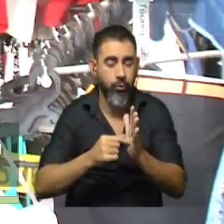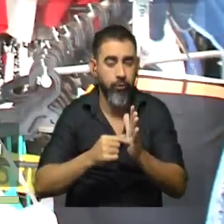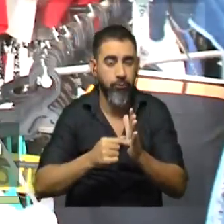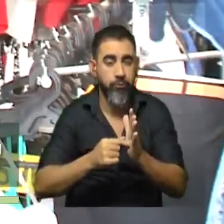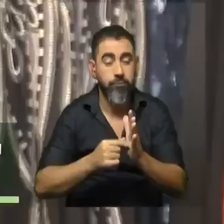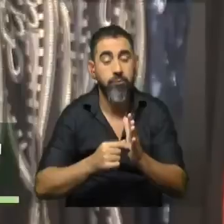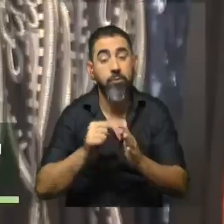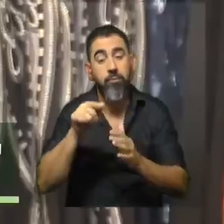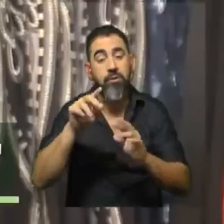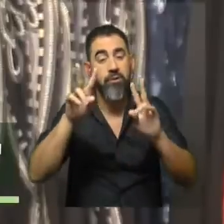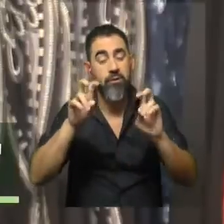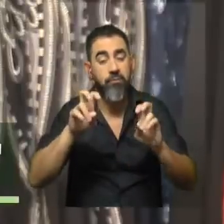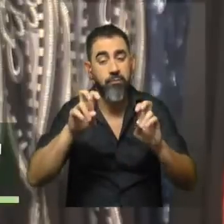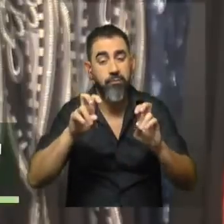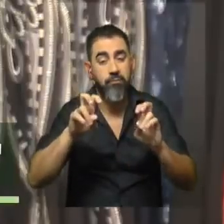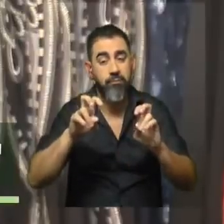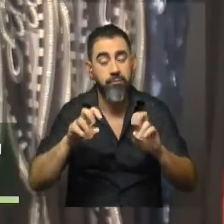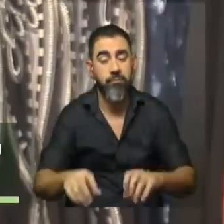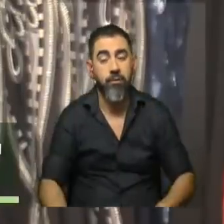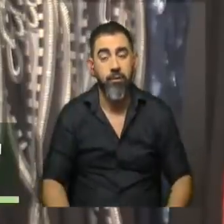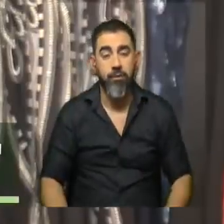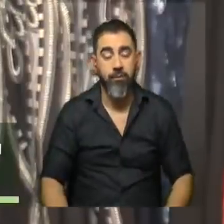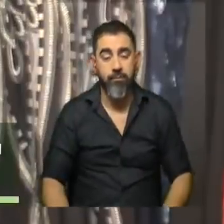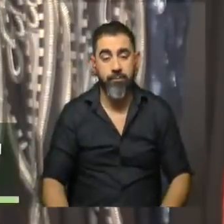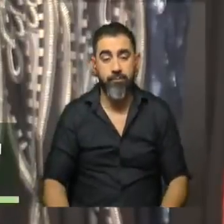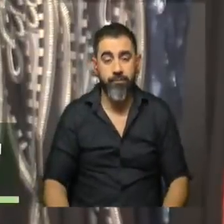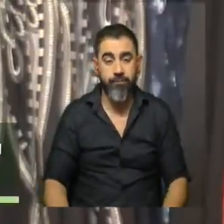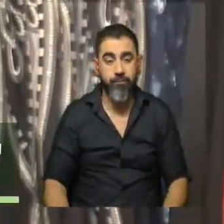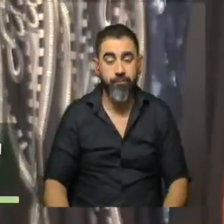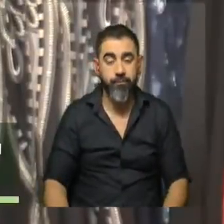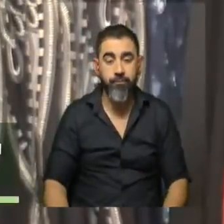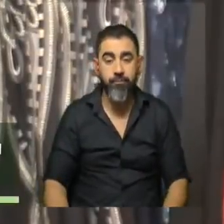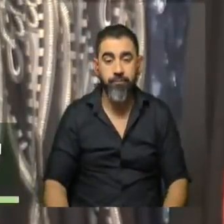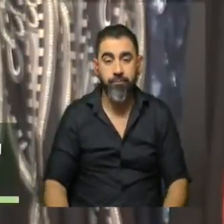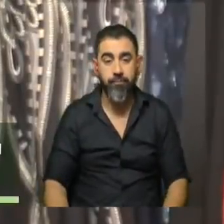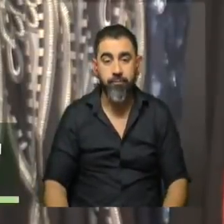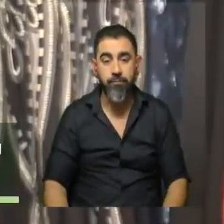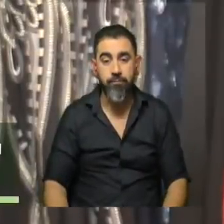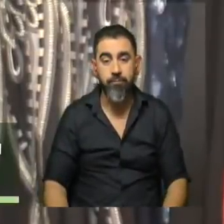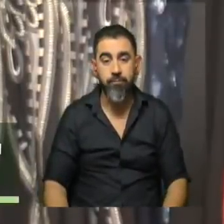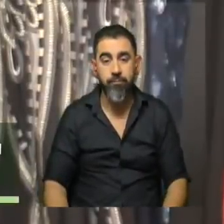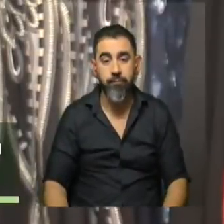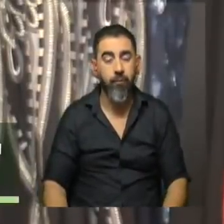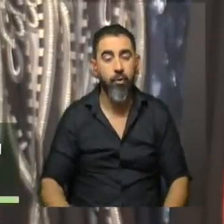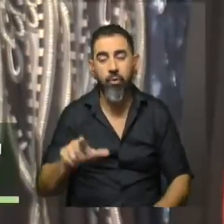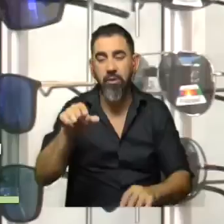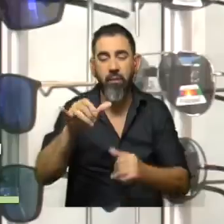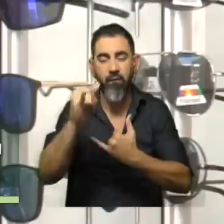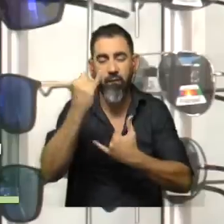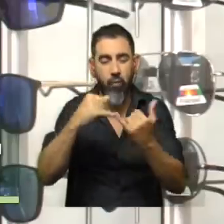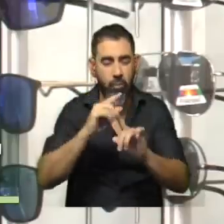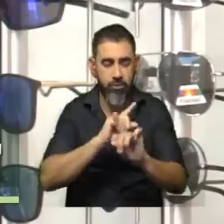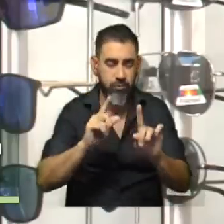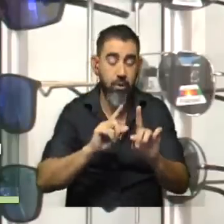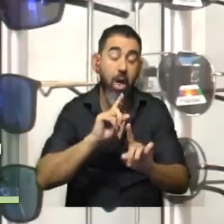realidad, eh, claro, nosotros, este, eh, no tenemos, no, no centralizamos ese tipo de información, a